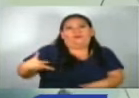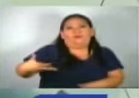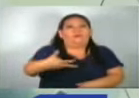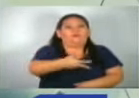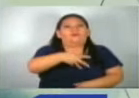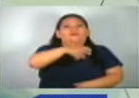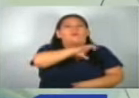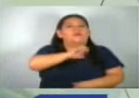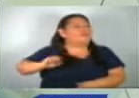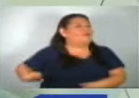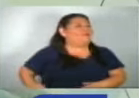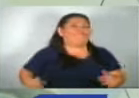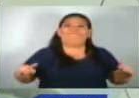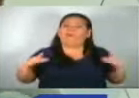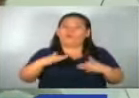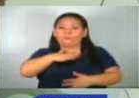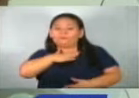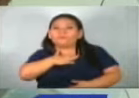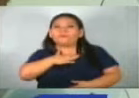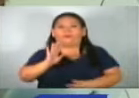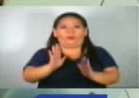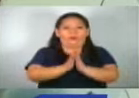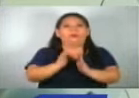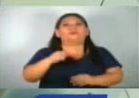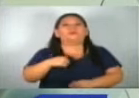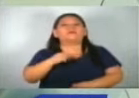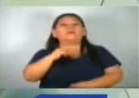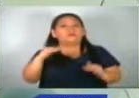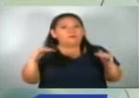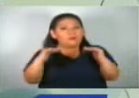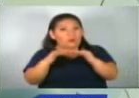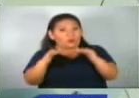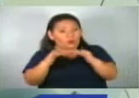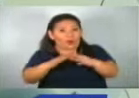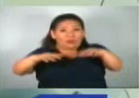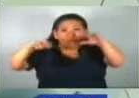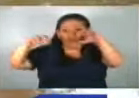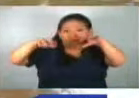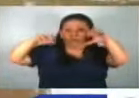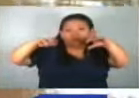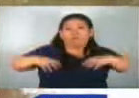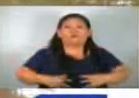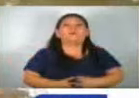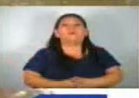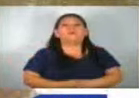afectación es exactamente la misma. Vamos a tener lluvias de tipo temporal.